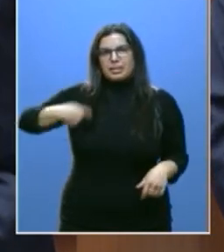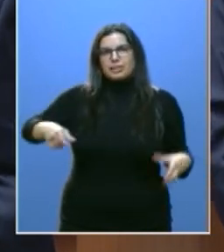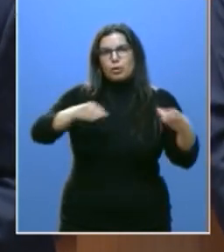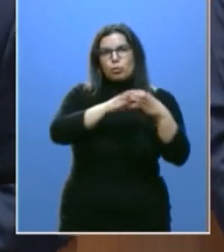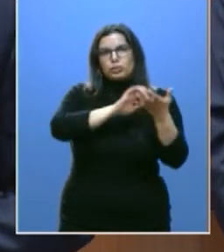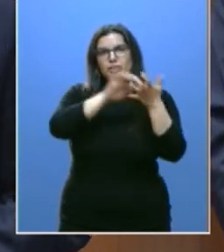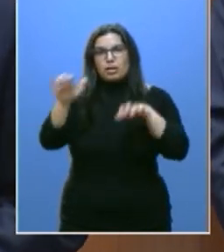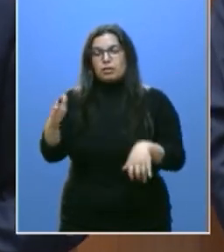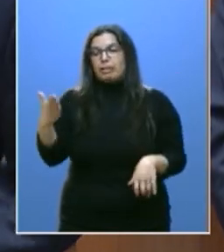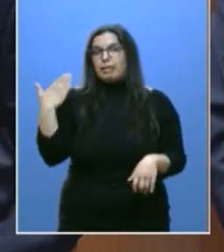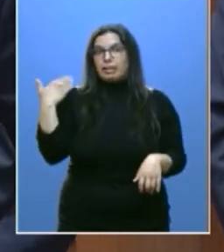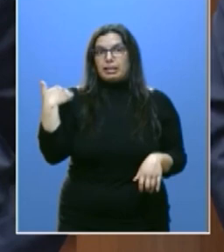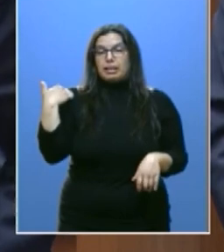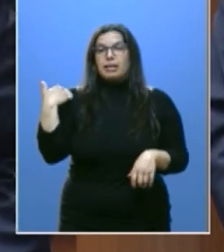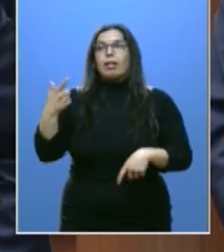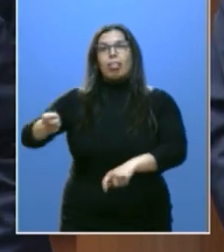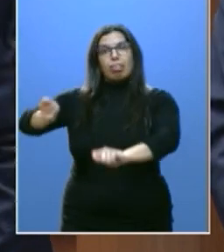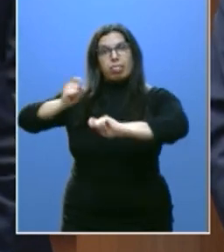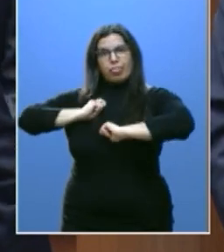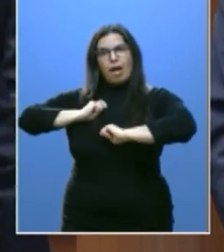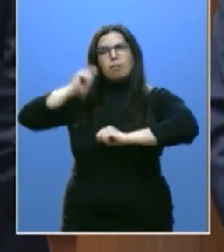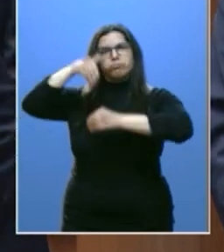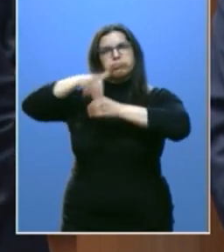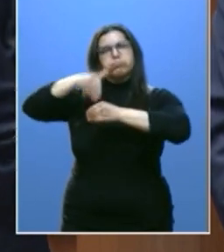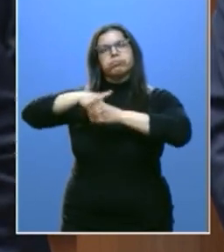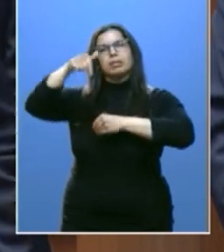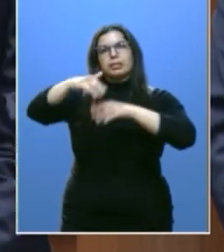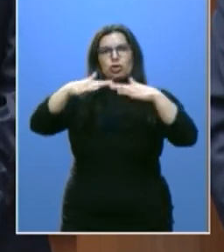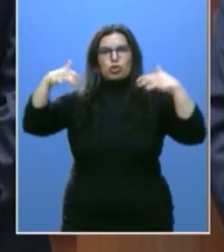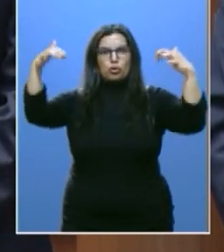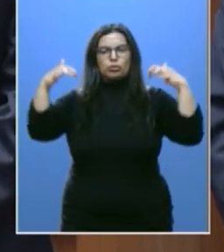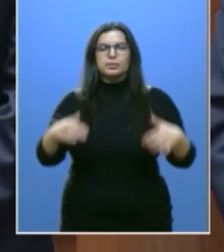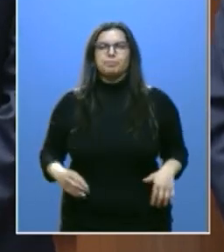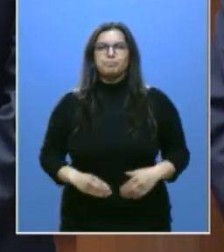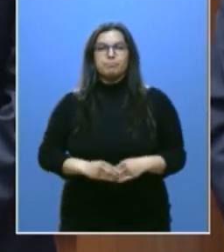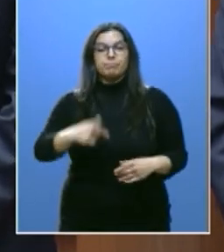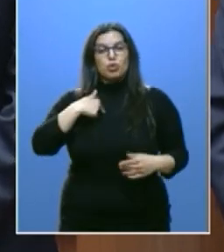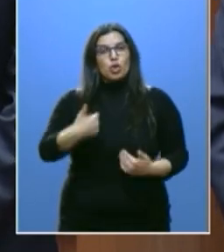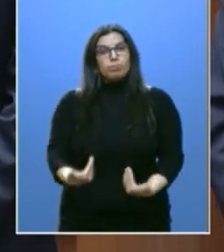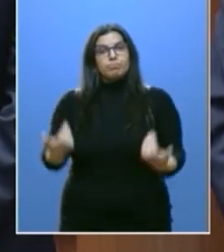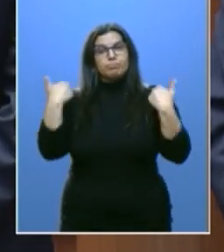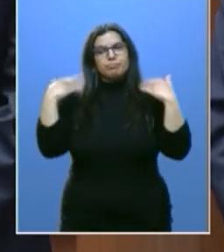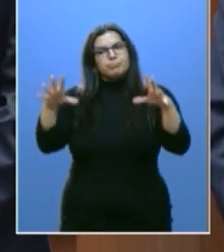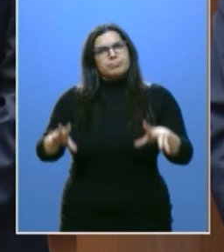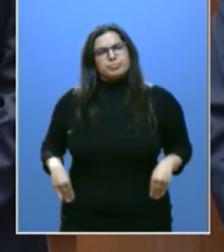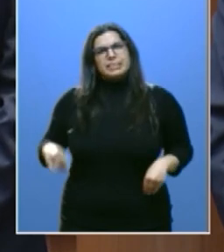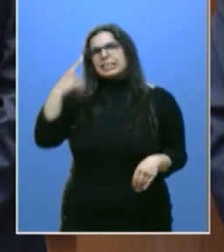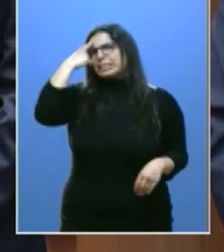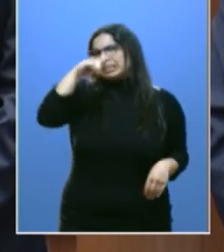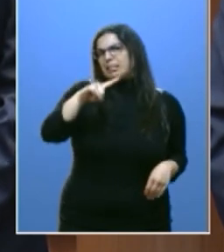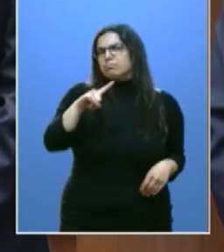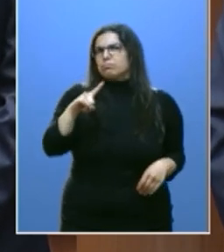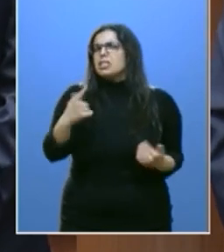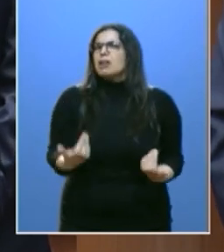tras haber sido investido por nuestras Cortes. Lo hago plenamente consciente de la